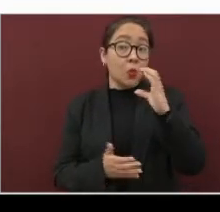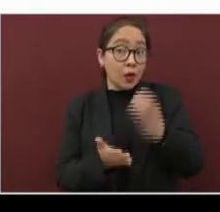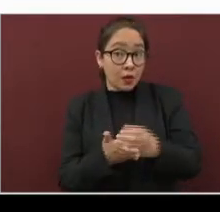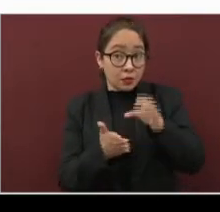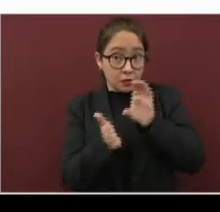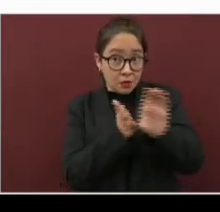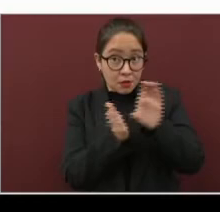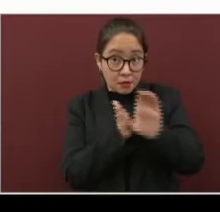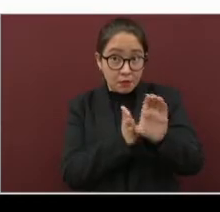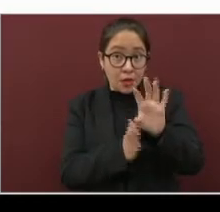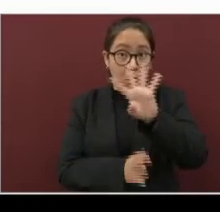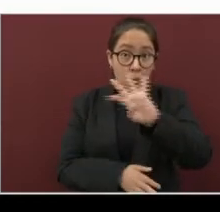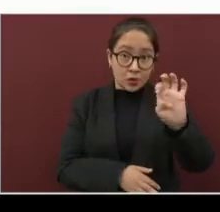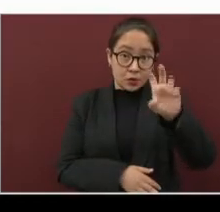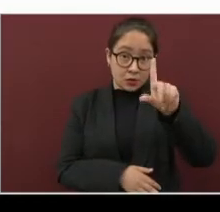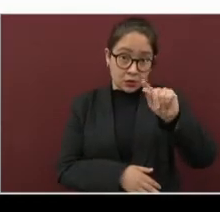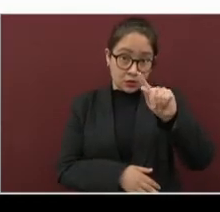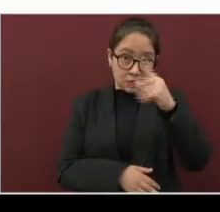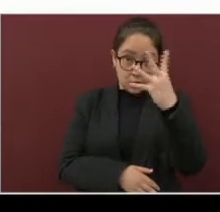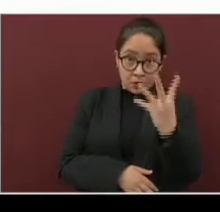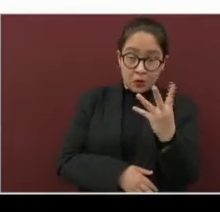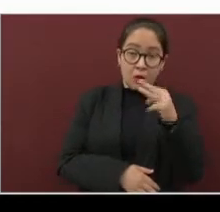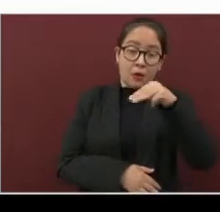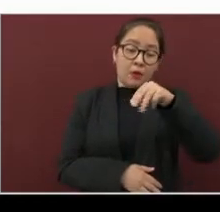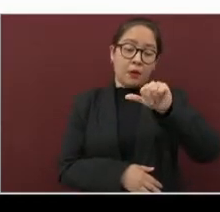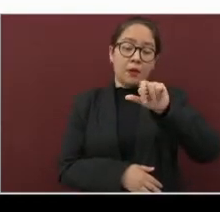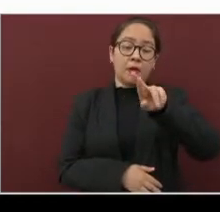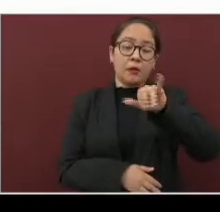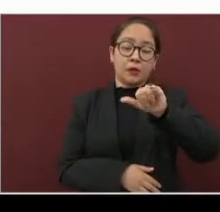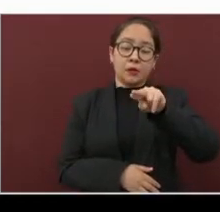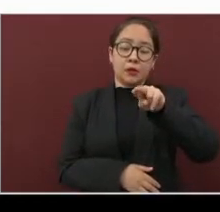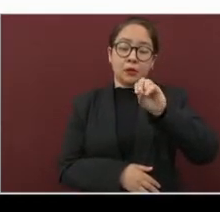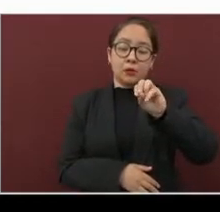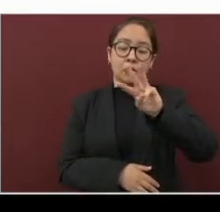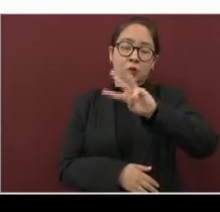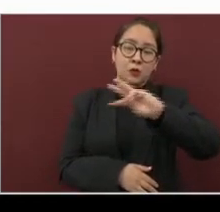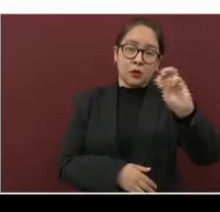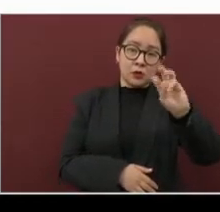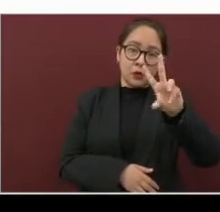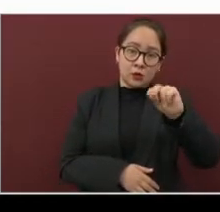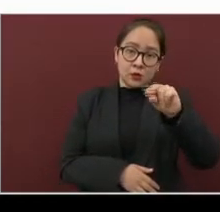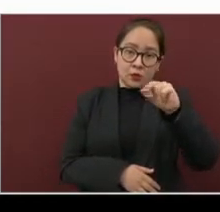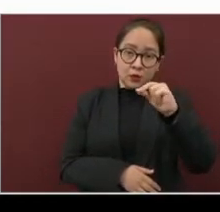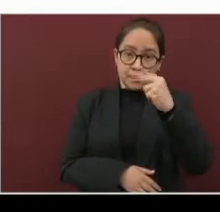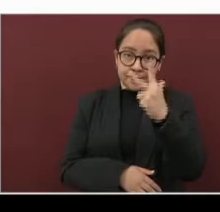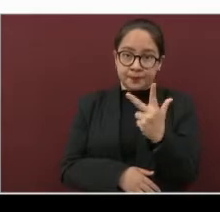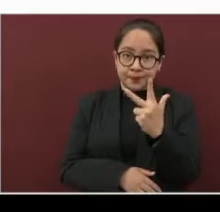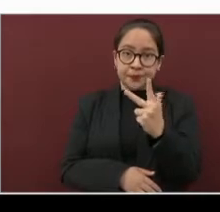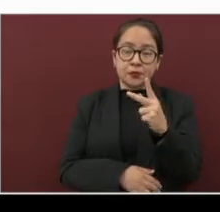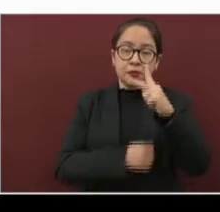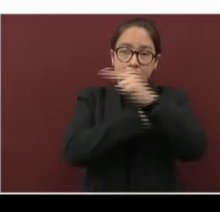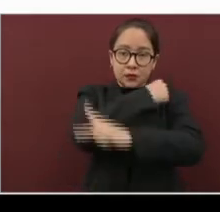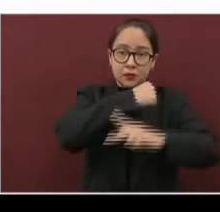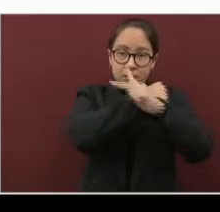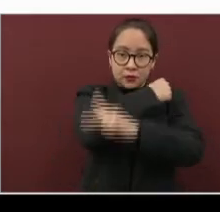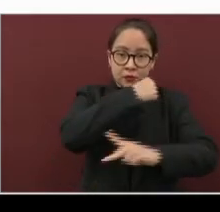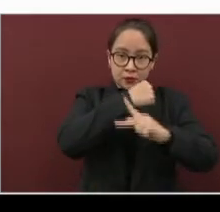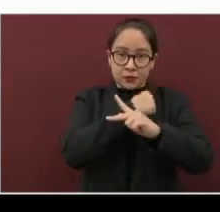con 474. Y Mariano Escobedo, 388. Perote,